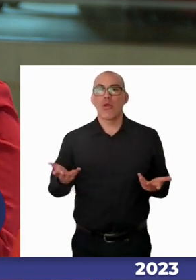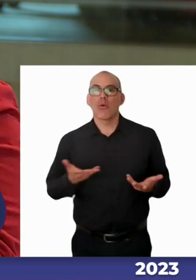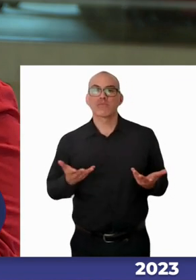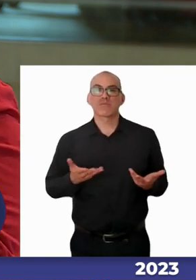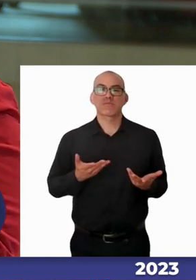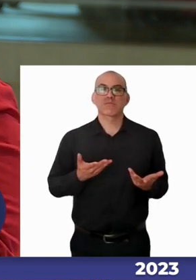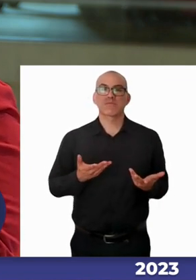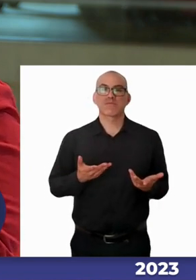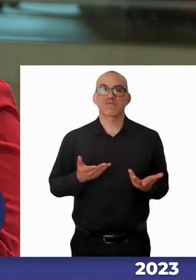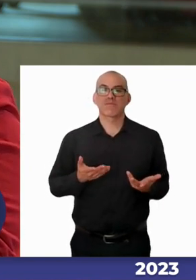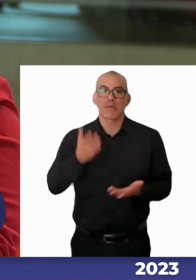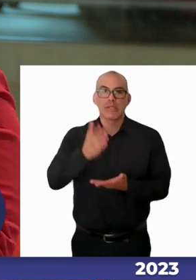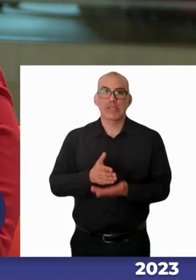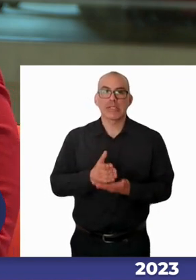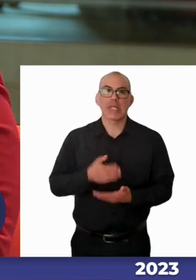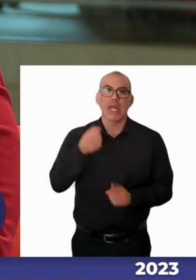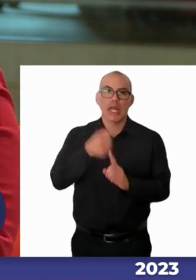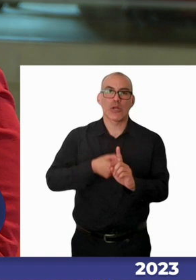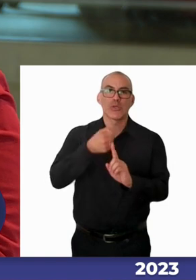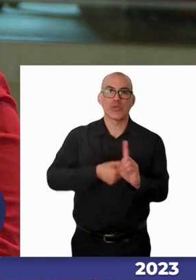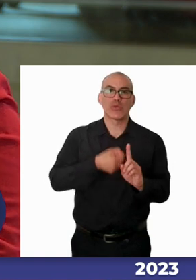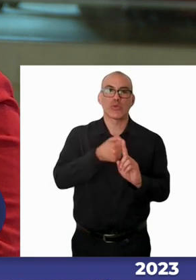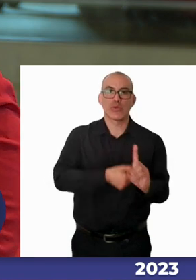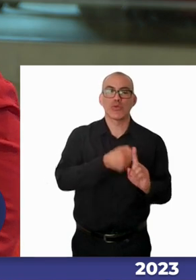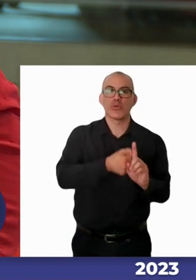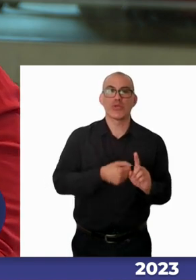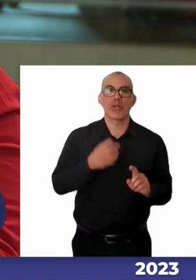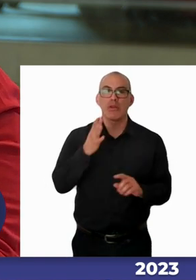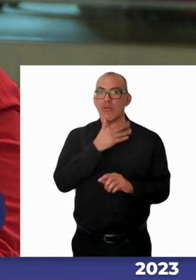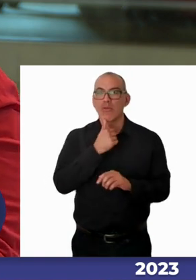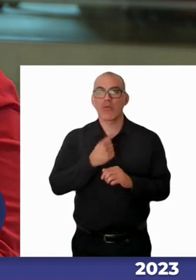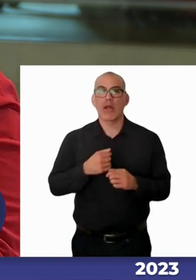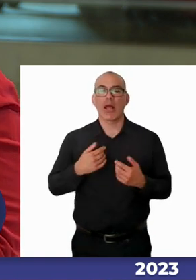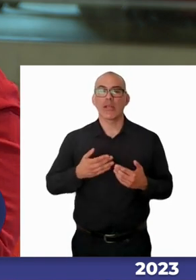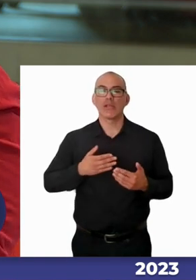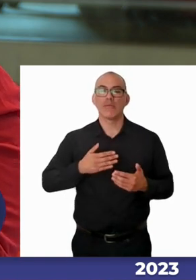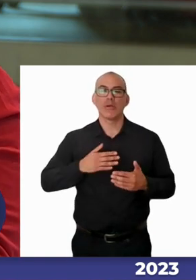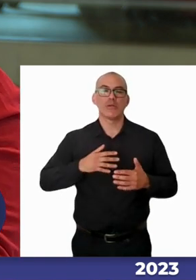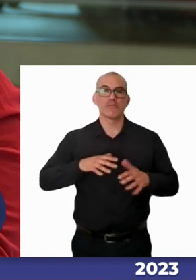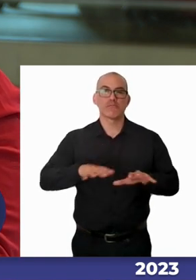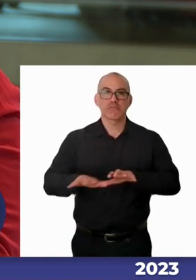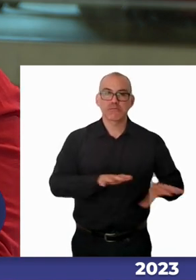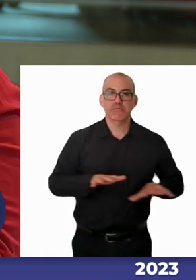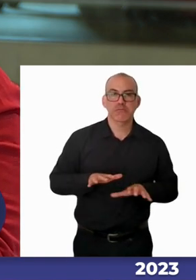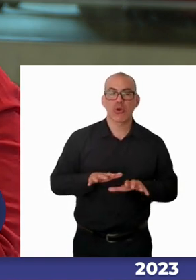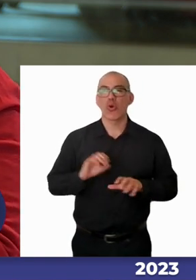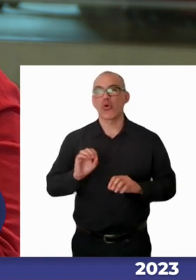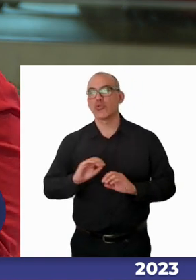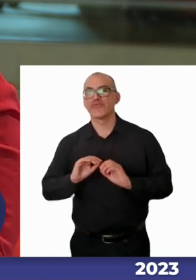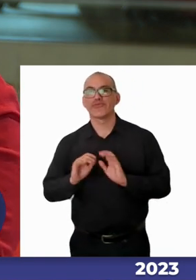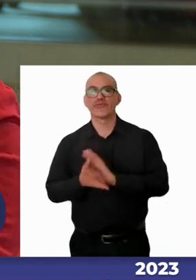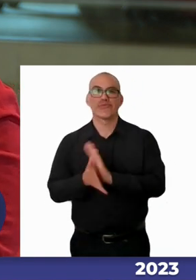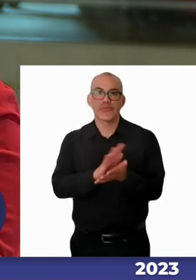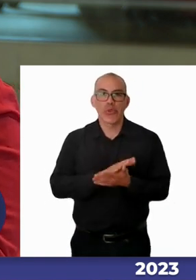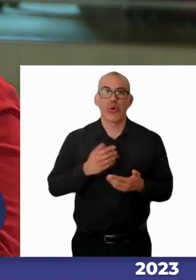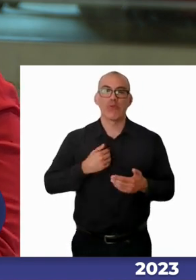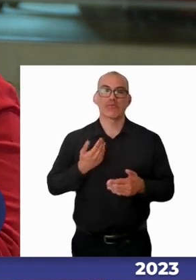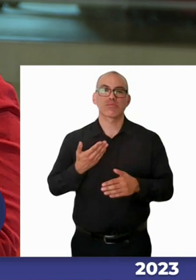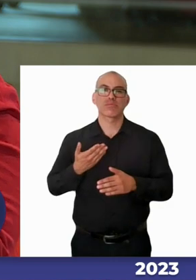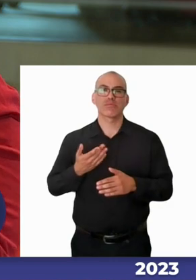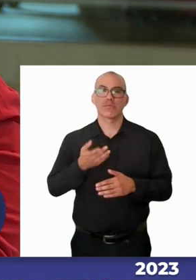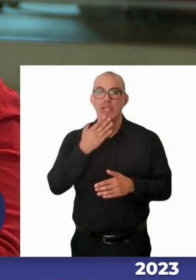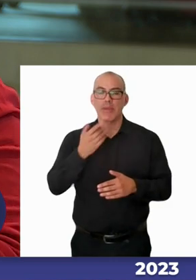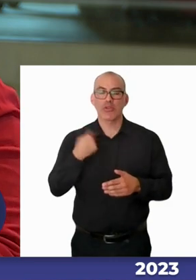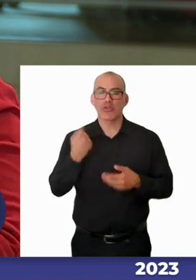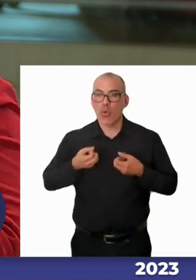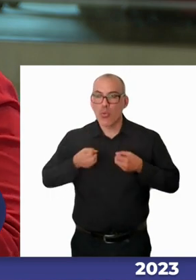educando porque no hacemos nada con querer hacer todo sino educamos a las personas y también las concientizamos con recuerdo